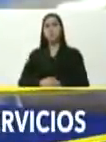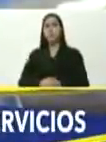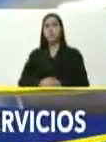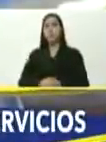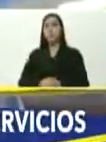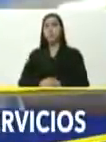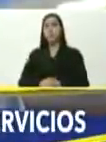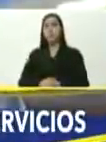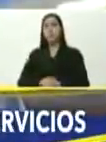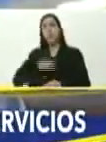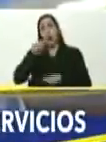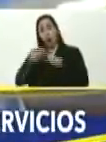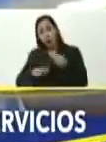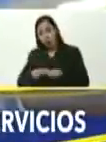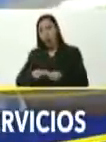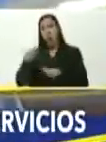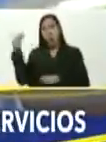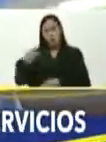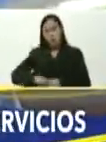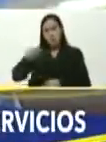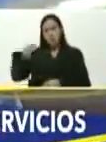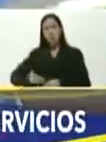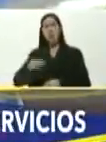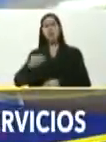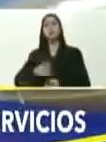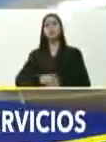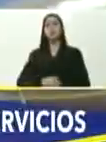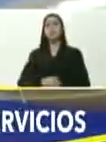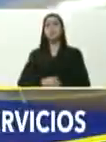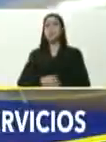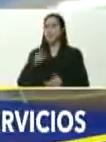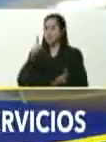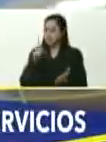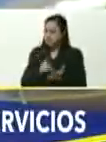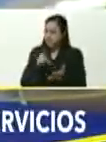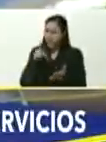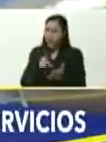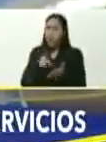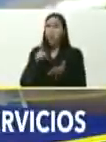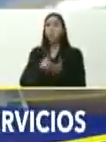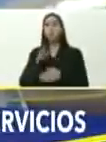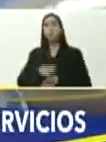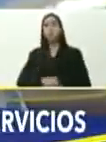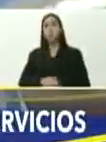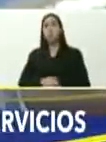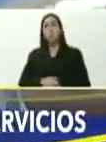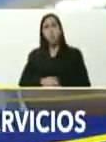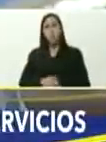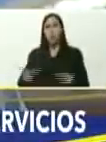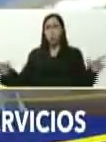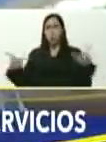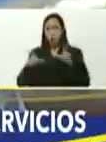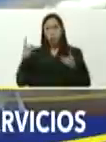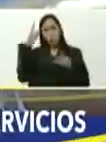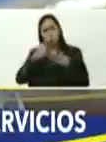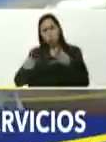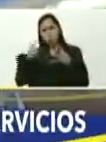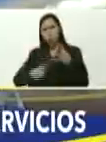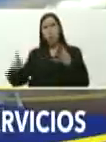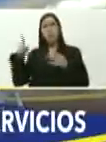yo diría, que le ha dado, más porcentaje, de participación, en noticieros, y transmisiones,